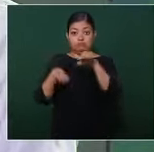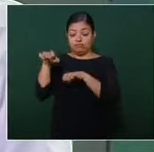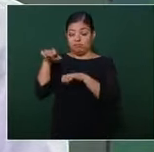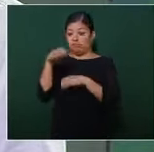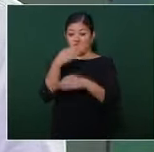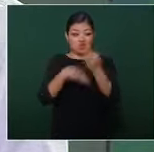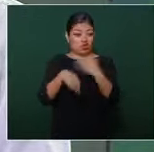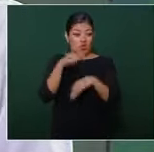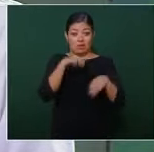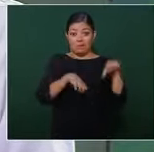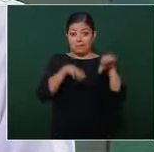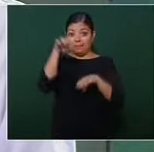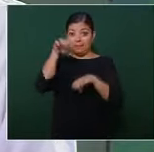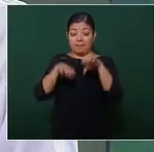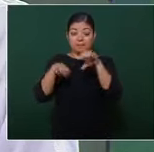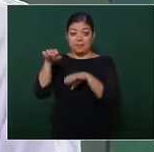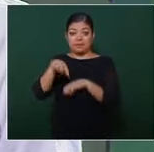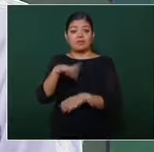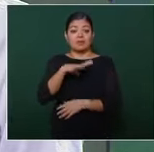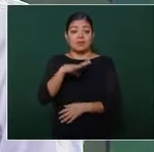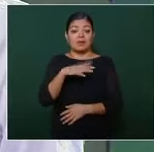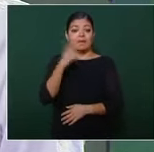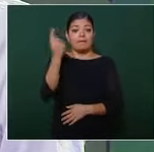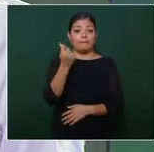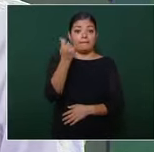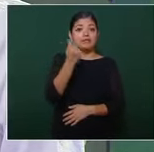los adultos mayores de Vallarta tienen pensión